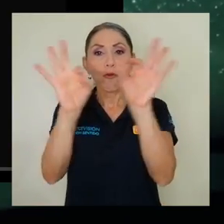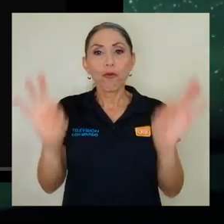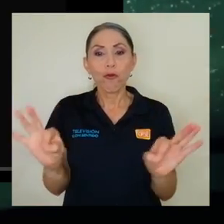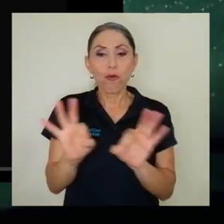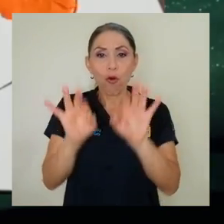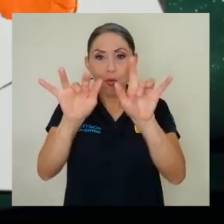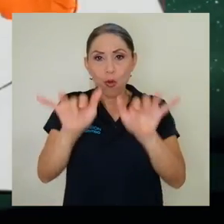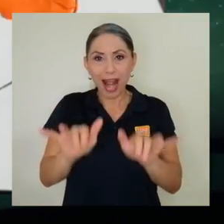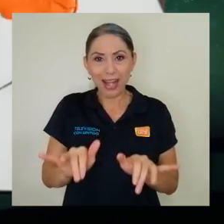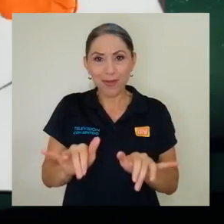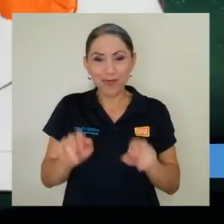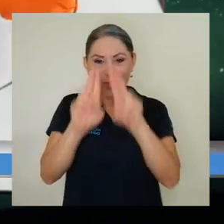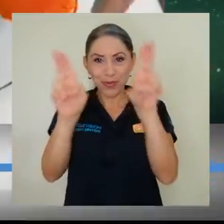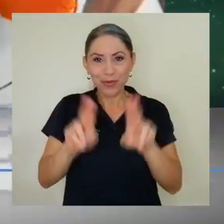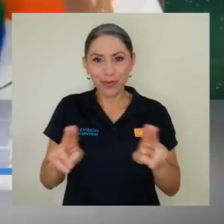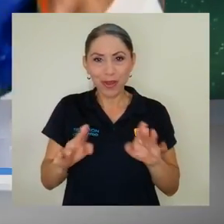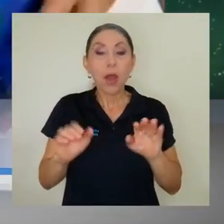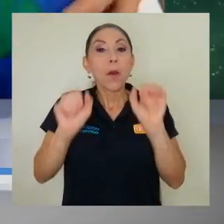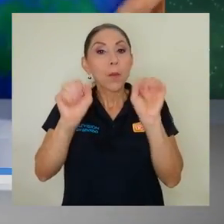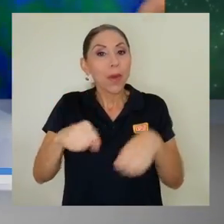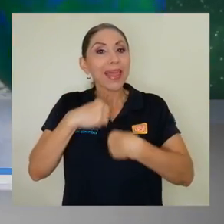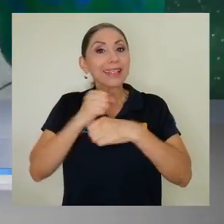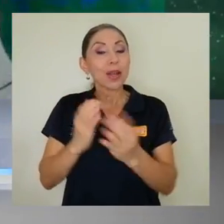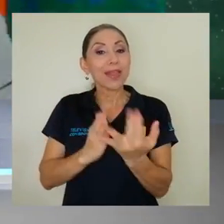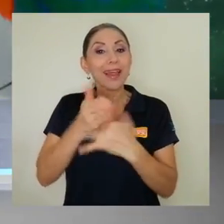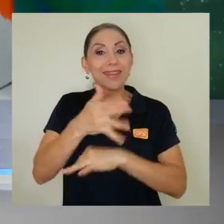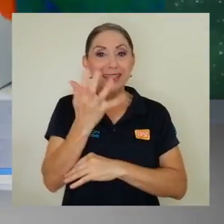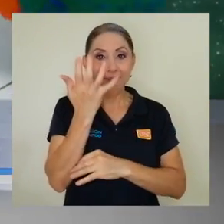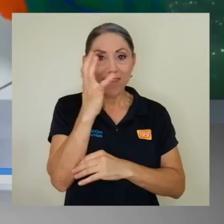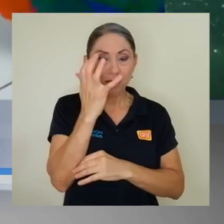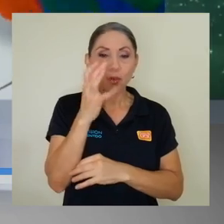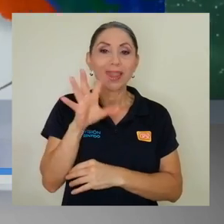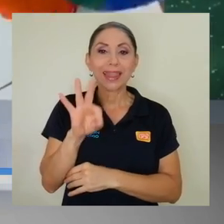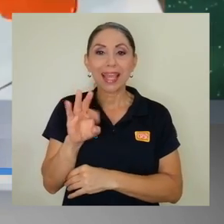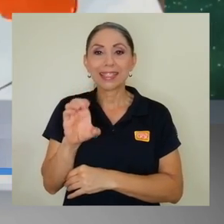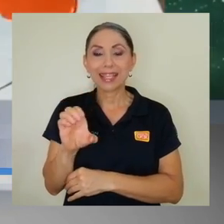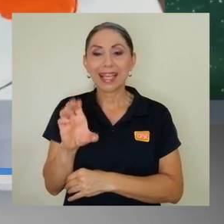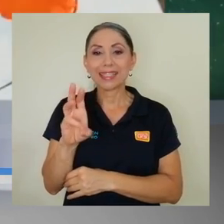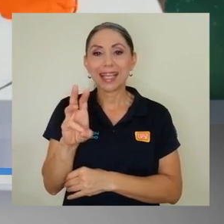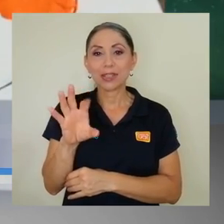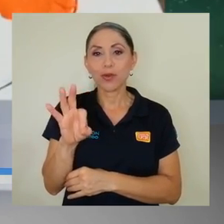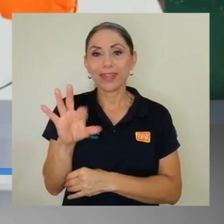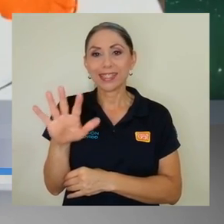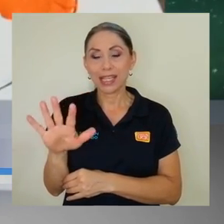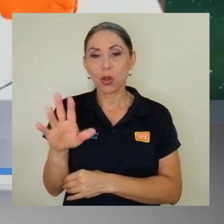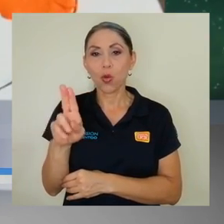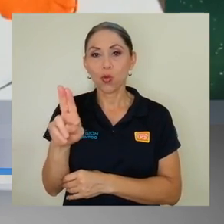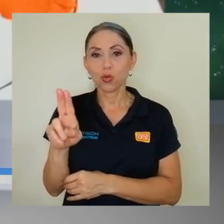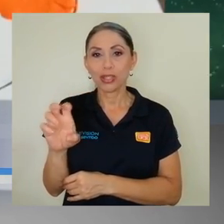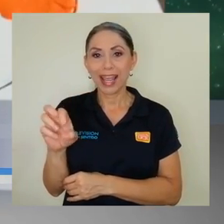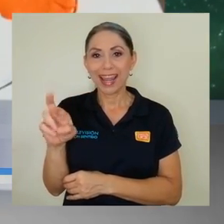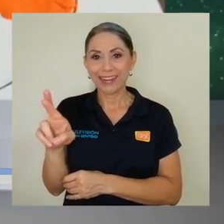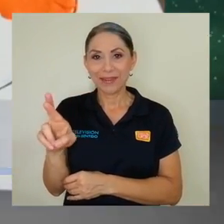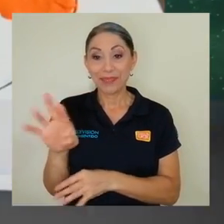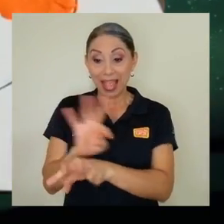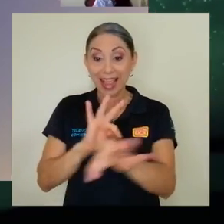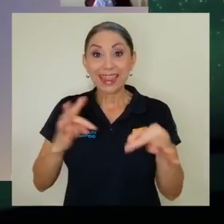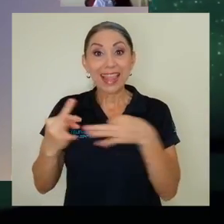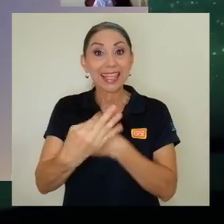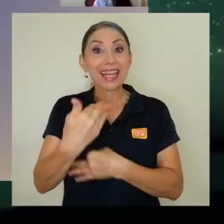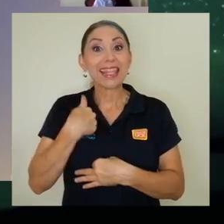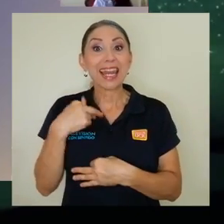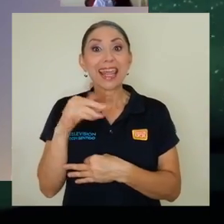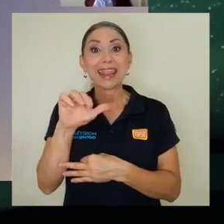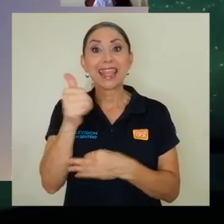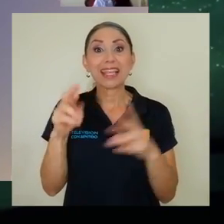formulario en línea el cual se puede acceder mediante la página de Facebook TC 695 UCR. El taller